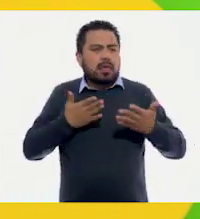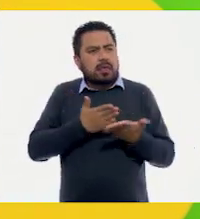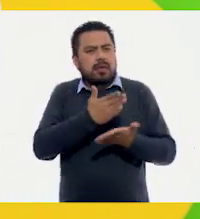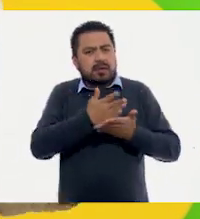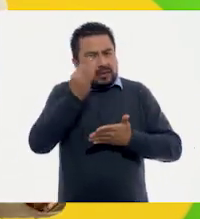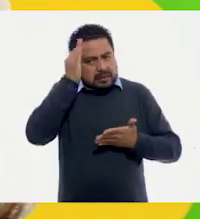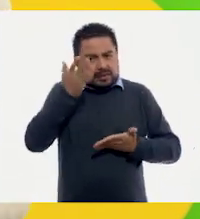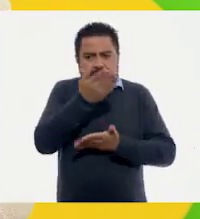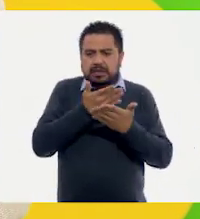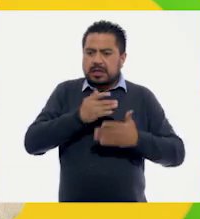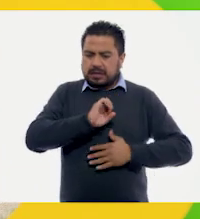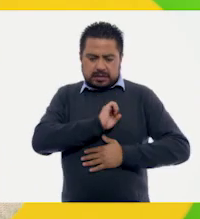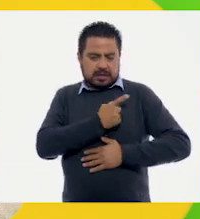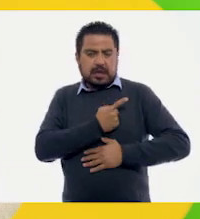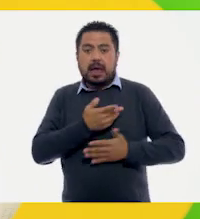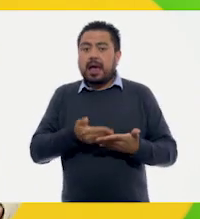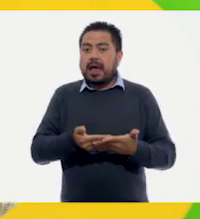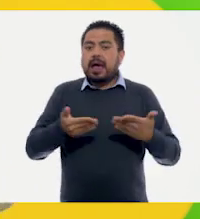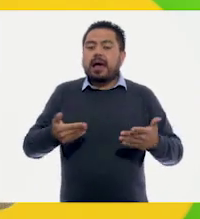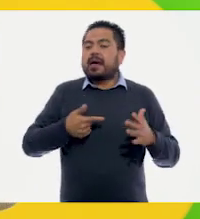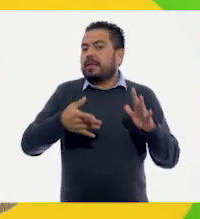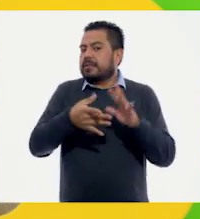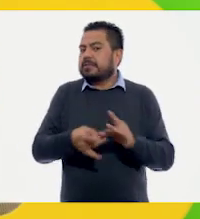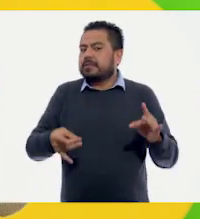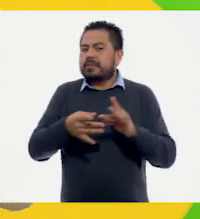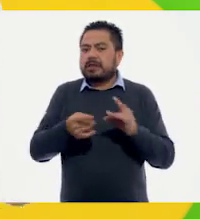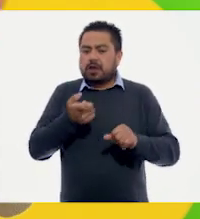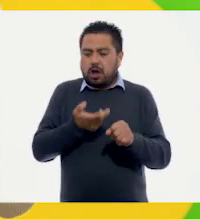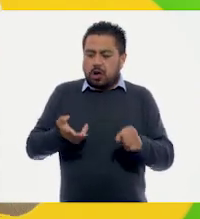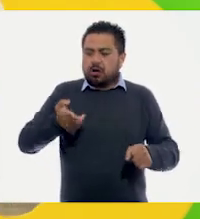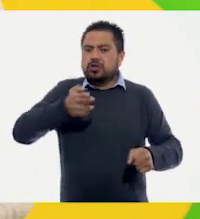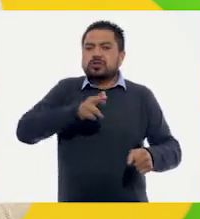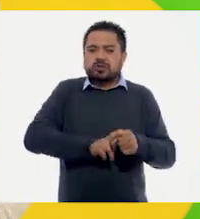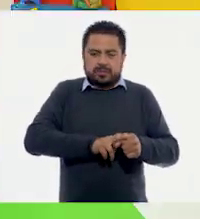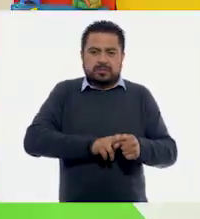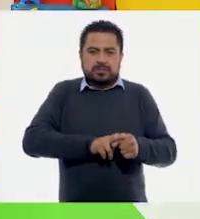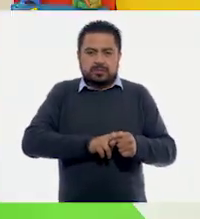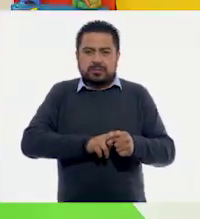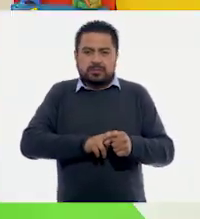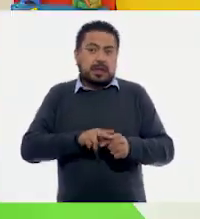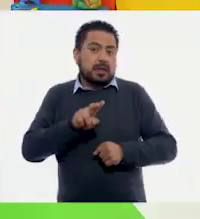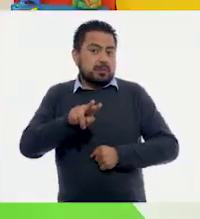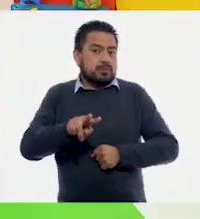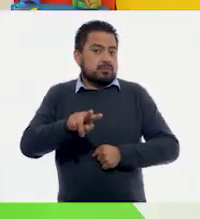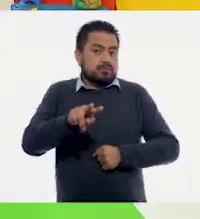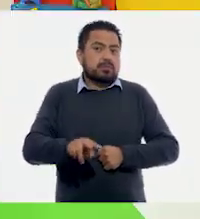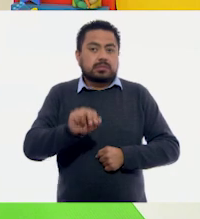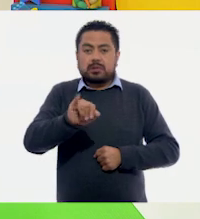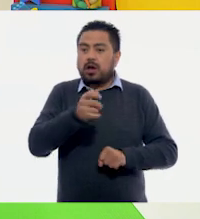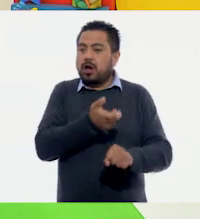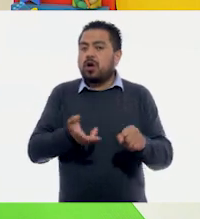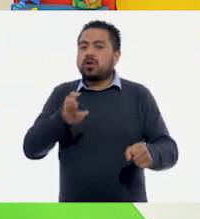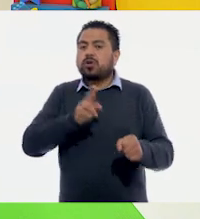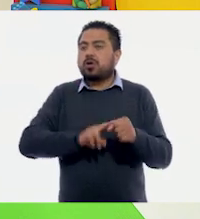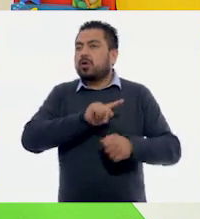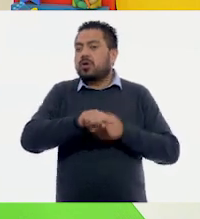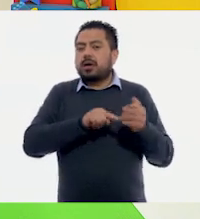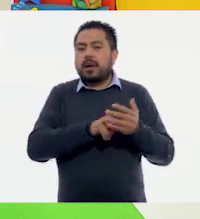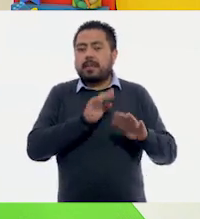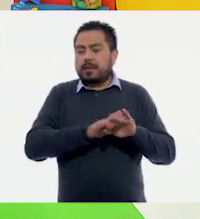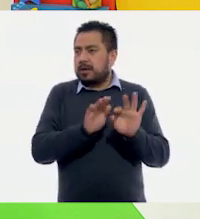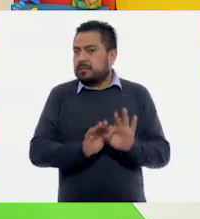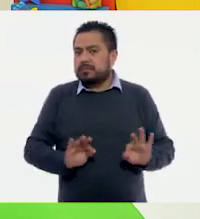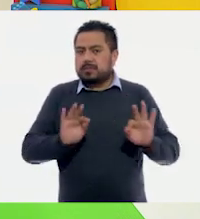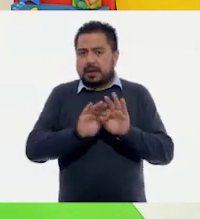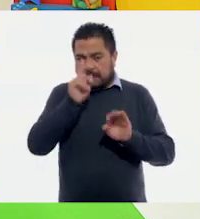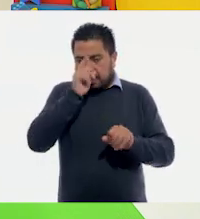los servicios de salud. Ahora me refiero a las clínicas y hospitales. Es verdad, Itza, los hospitales son lugares muy importantes